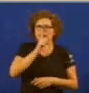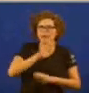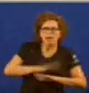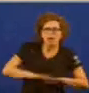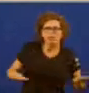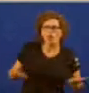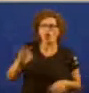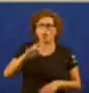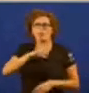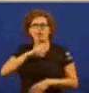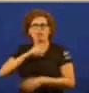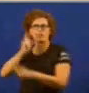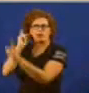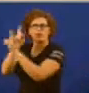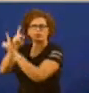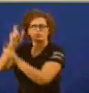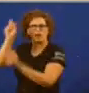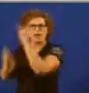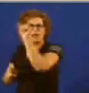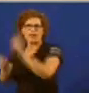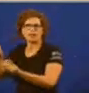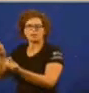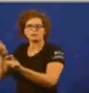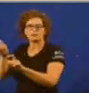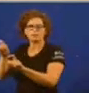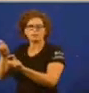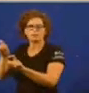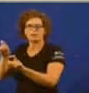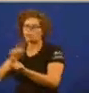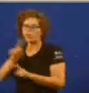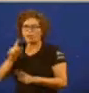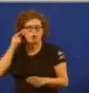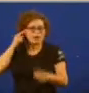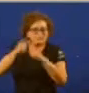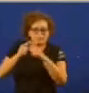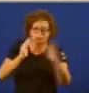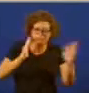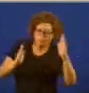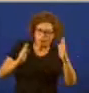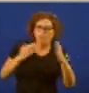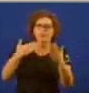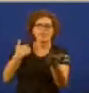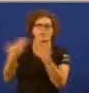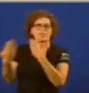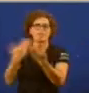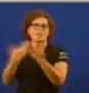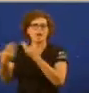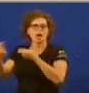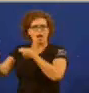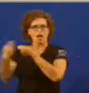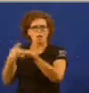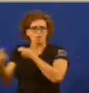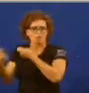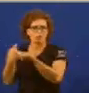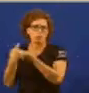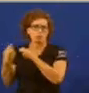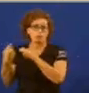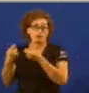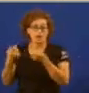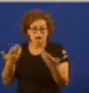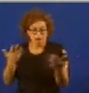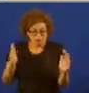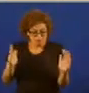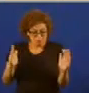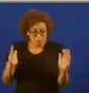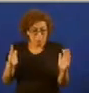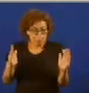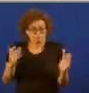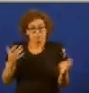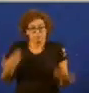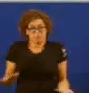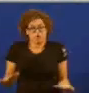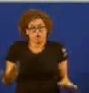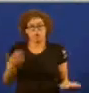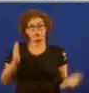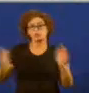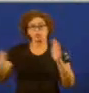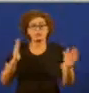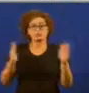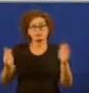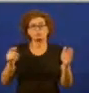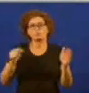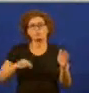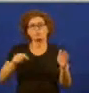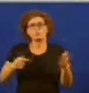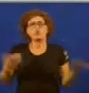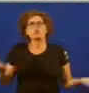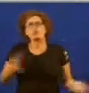policía actuando contra a xente é o tempo do diálogo transaccional en este tempo en este tempo